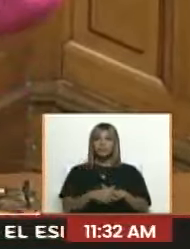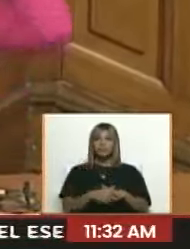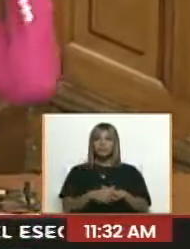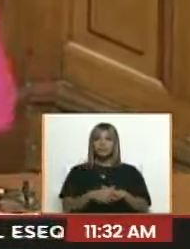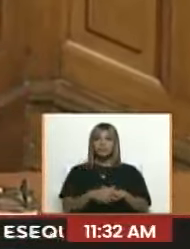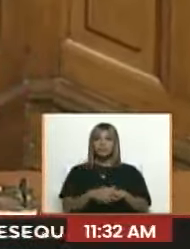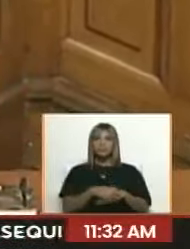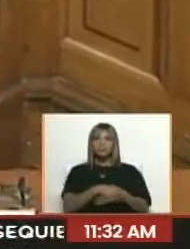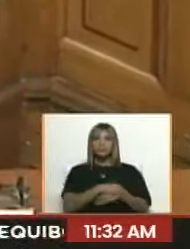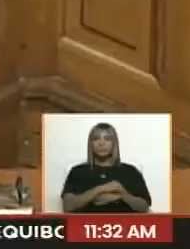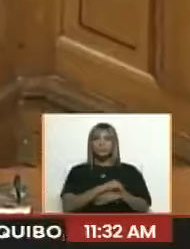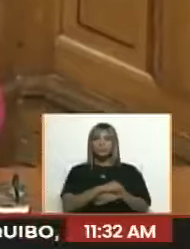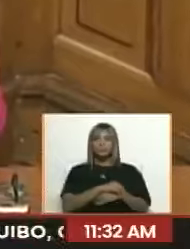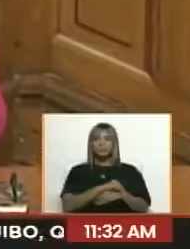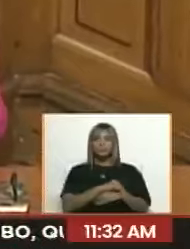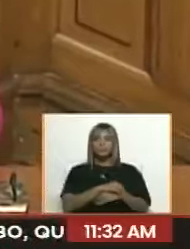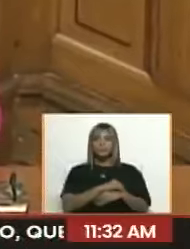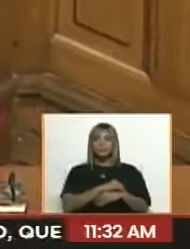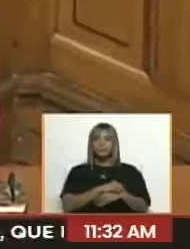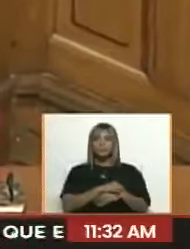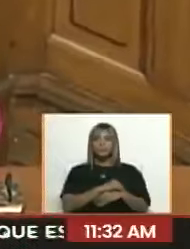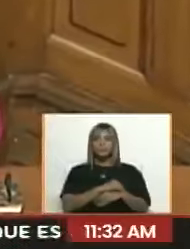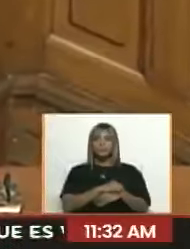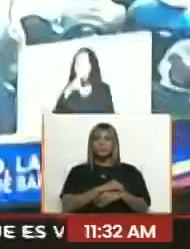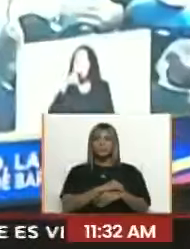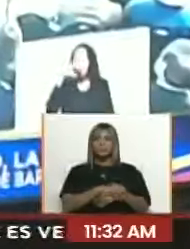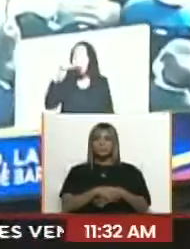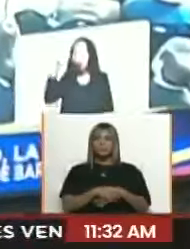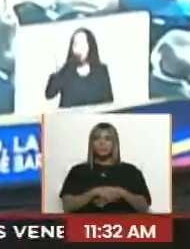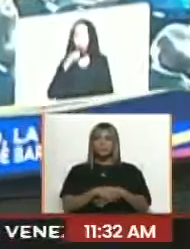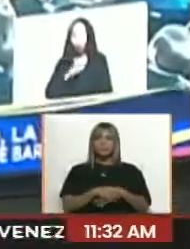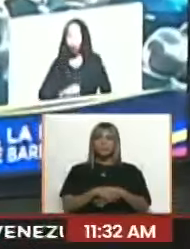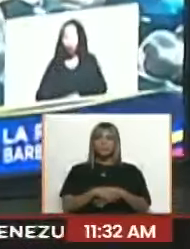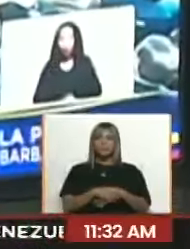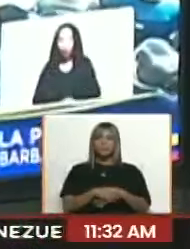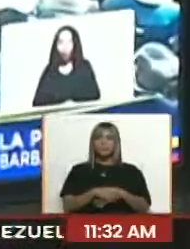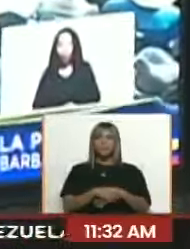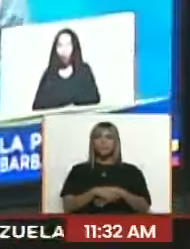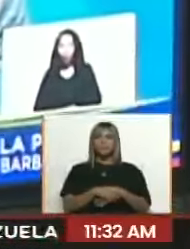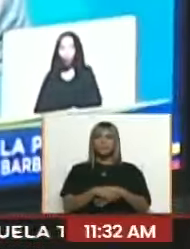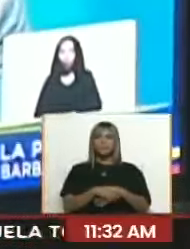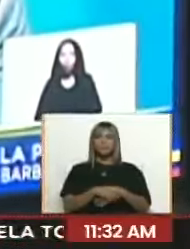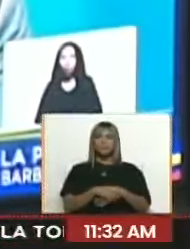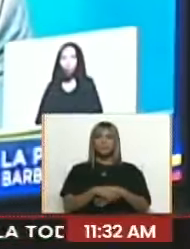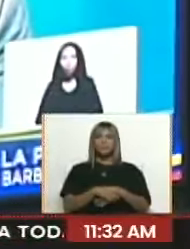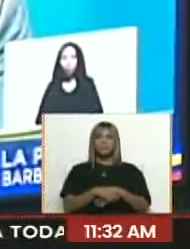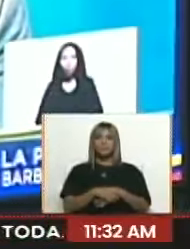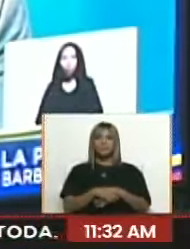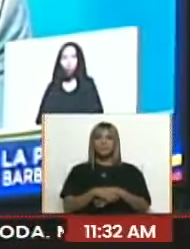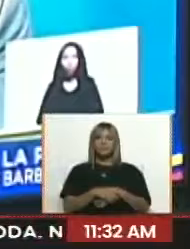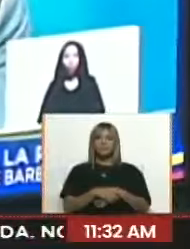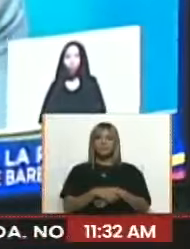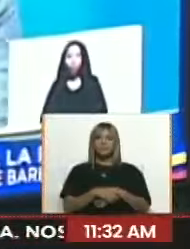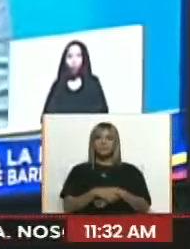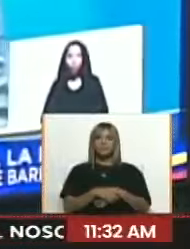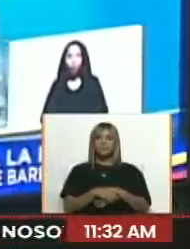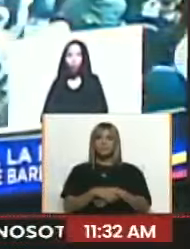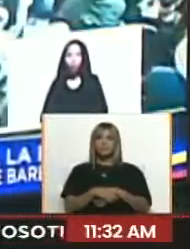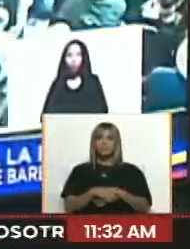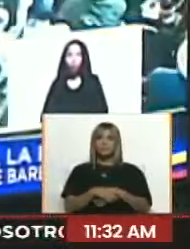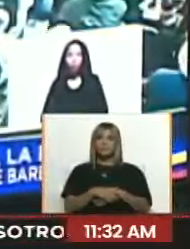palabra al presidente constitucional de la República Bolivariana de Venezuela, Nicolás Maduro Moros.